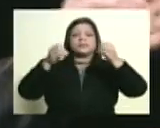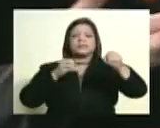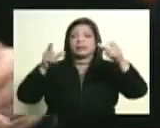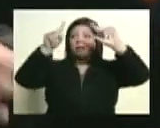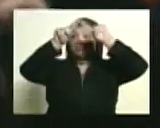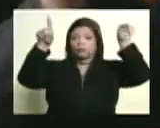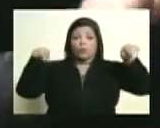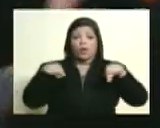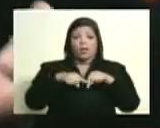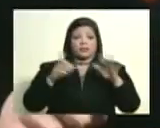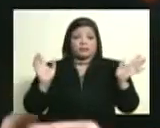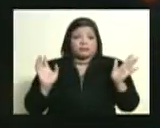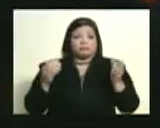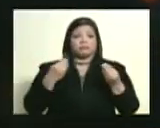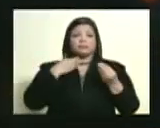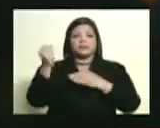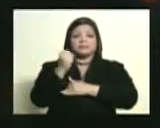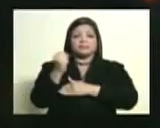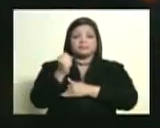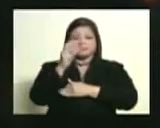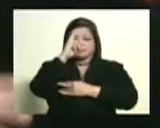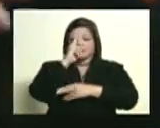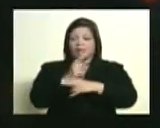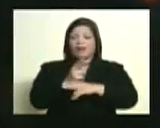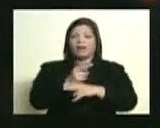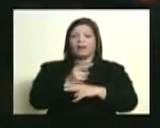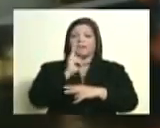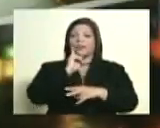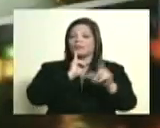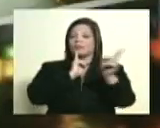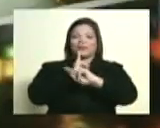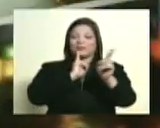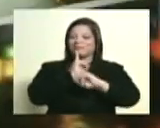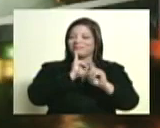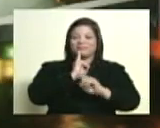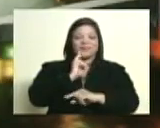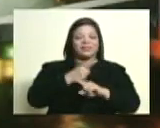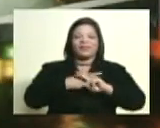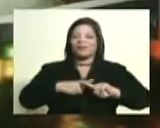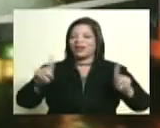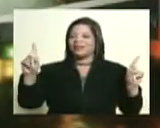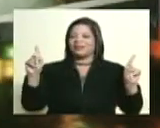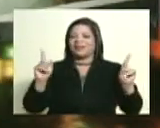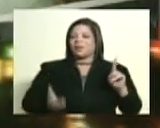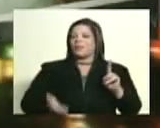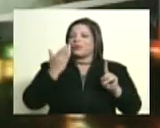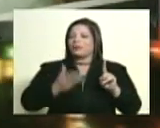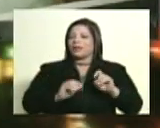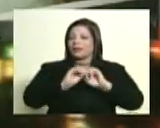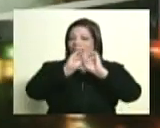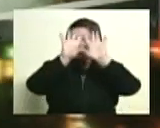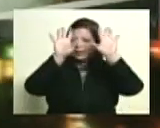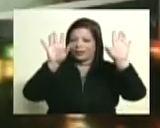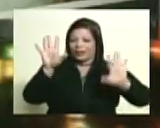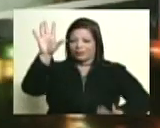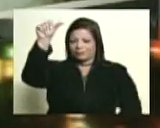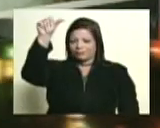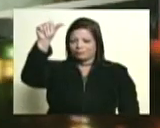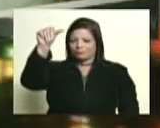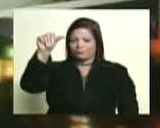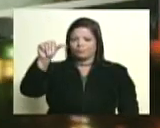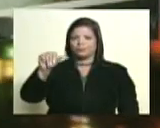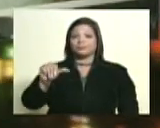un retrato y habían actos y habían ceremonias. Pero es que en realidad, y aquí es muy importante decirlo,